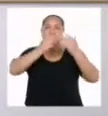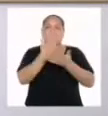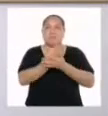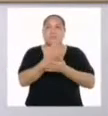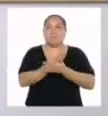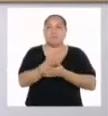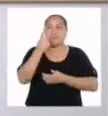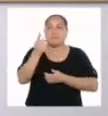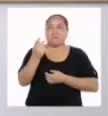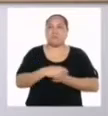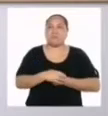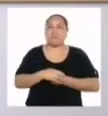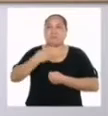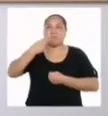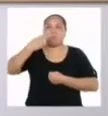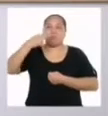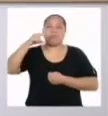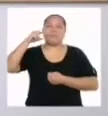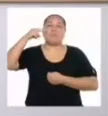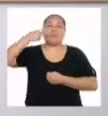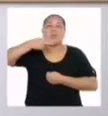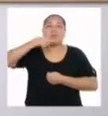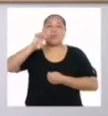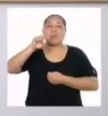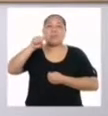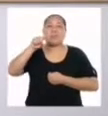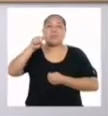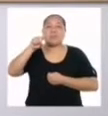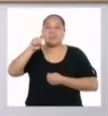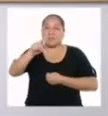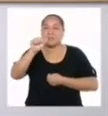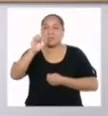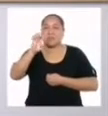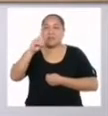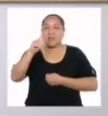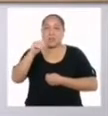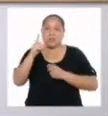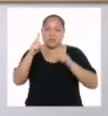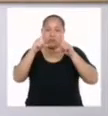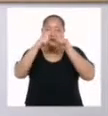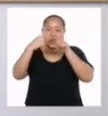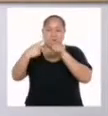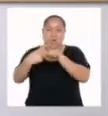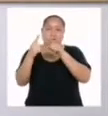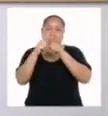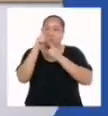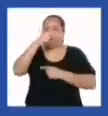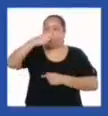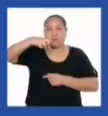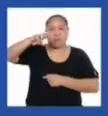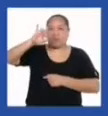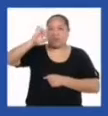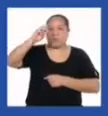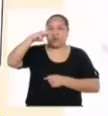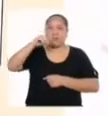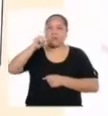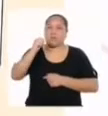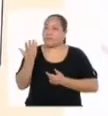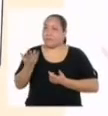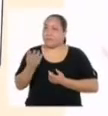prueba de ello es el hexahedro triangular que mostraste. Ahora veamos otro caso. ¿Está bien?